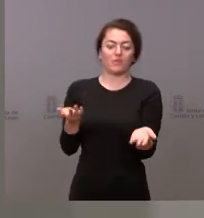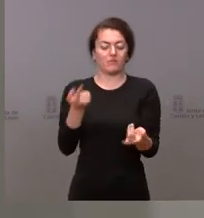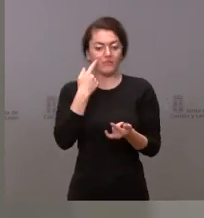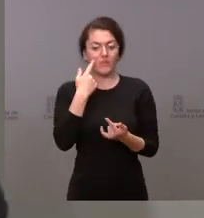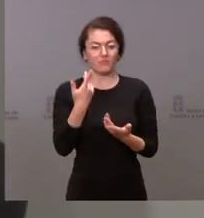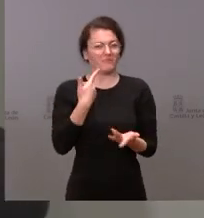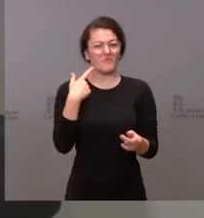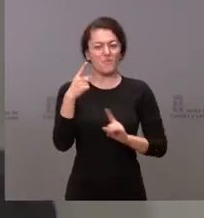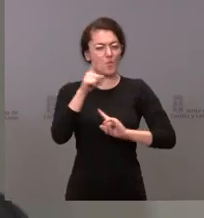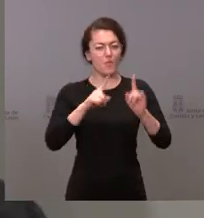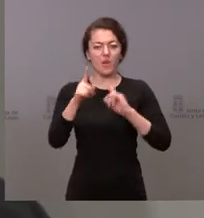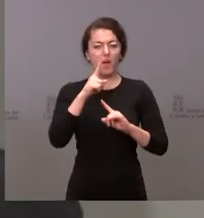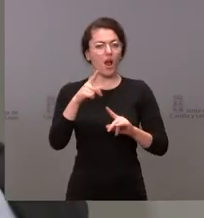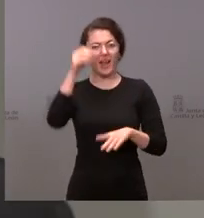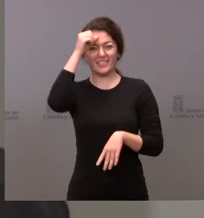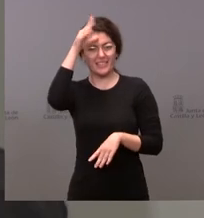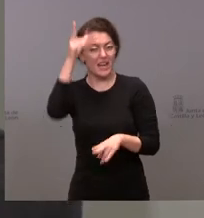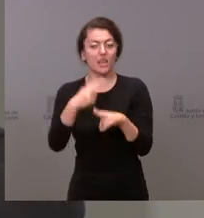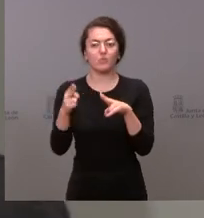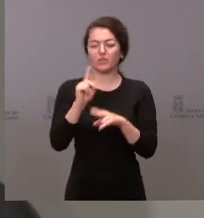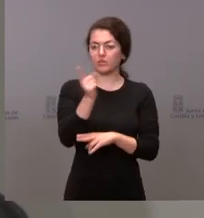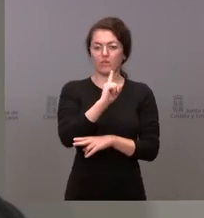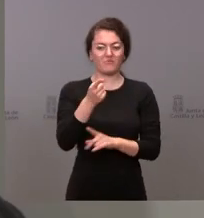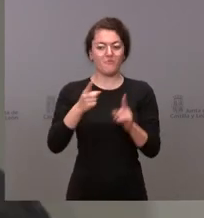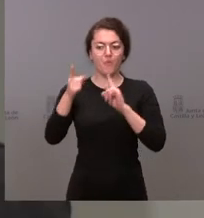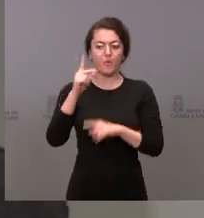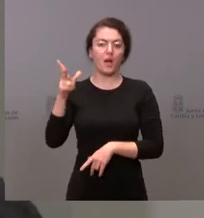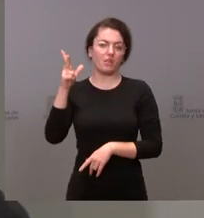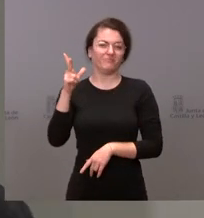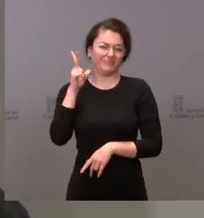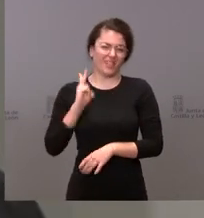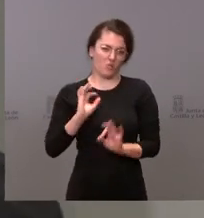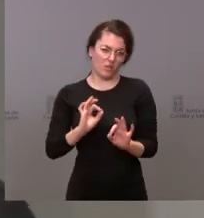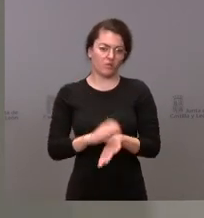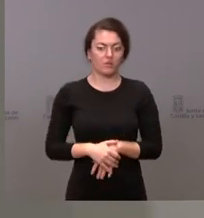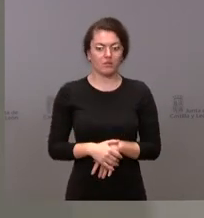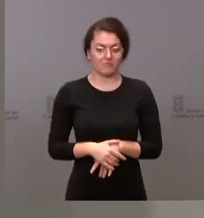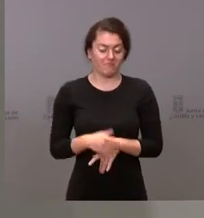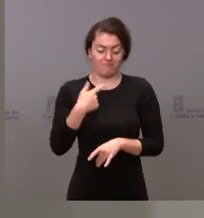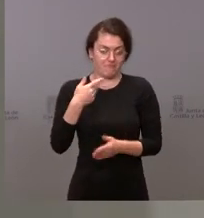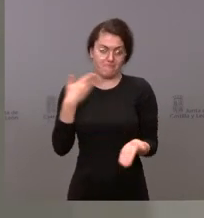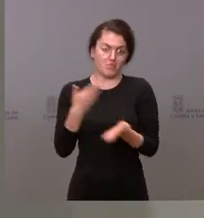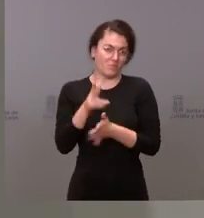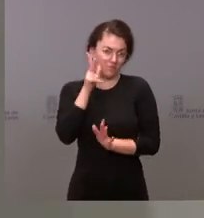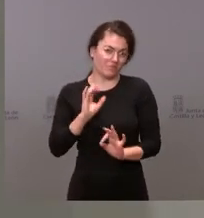un problema ya insisto no es de inteligencia política es de educación y ya solo pido ese mínimo de educación